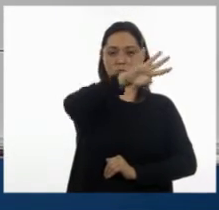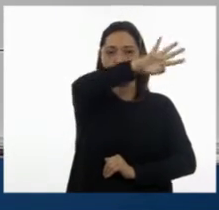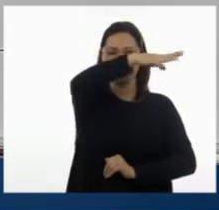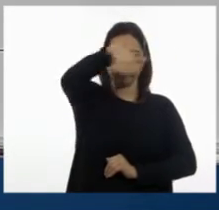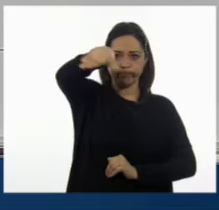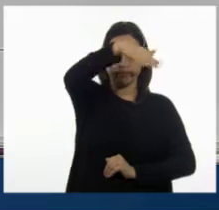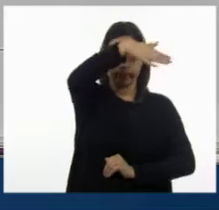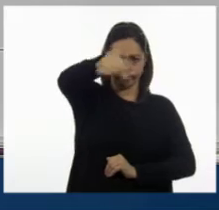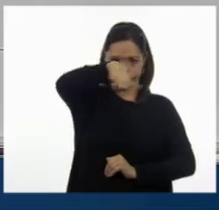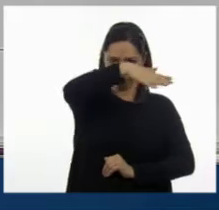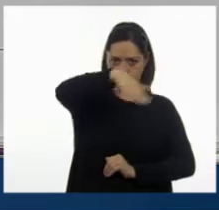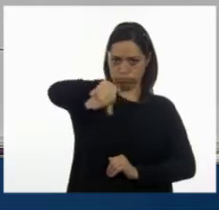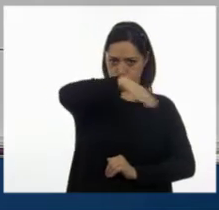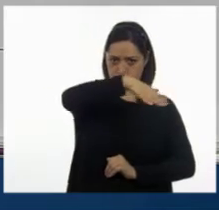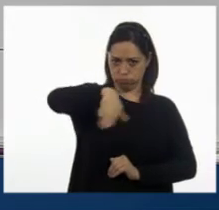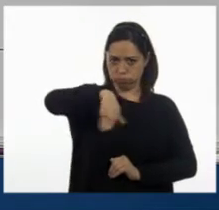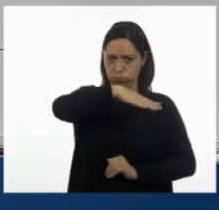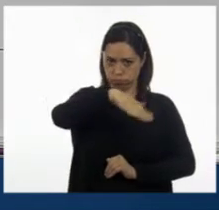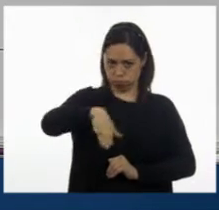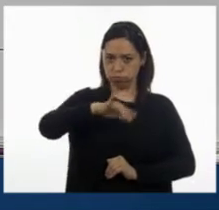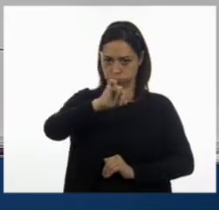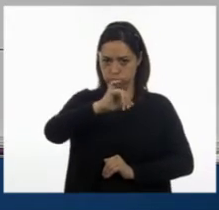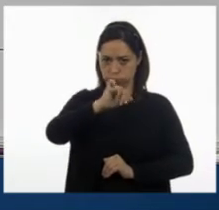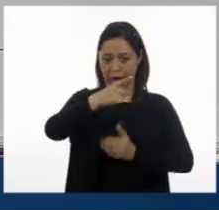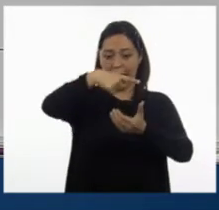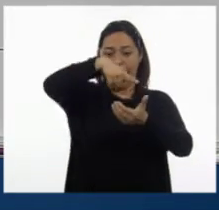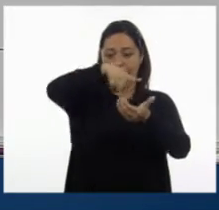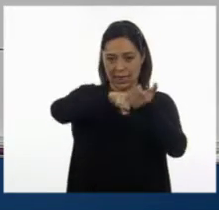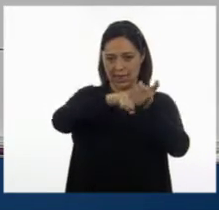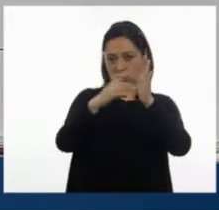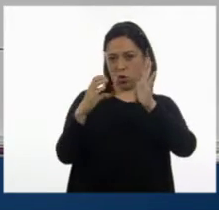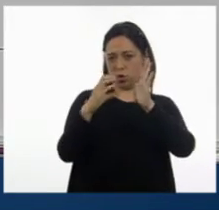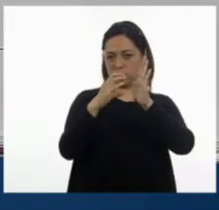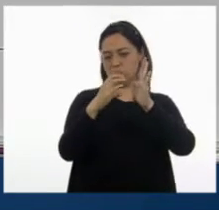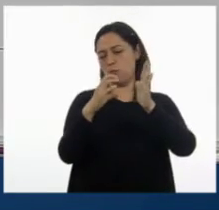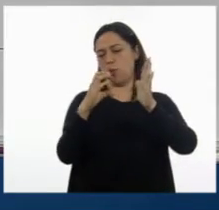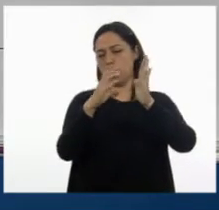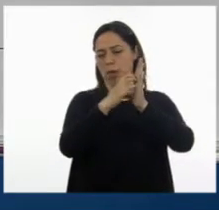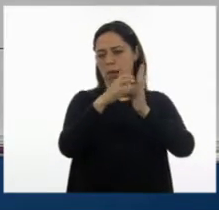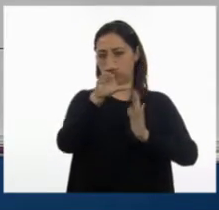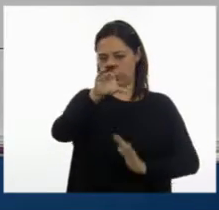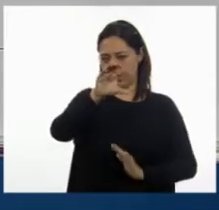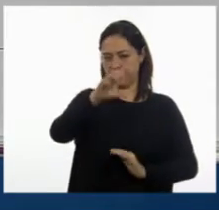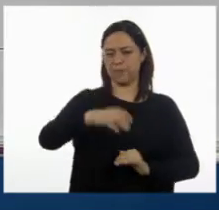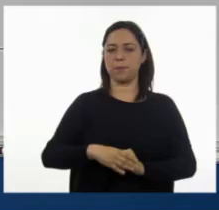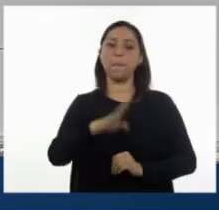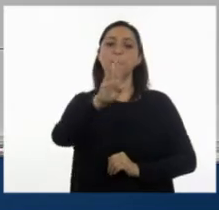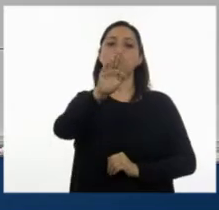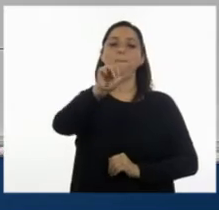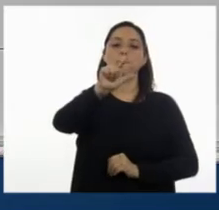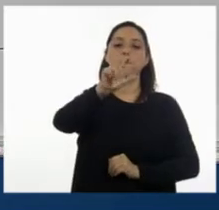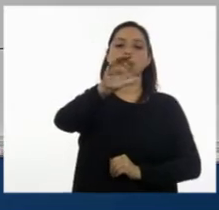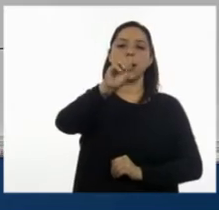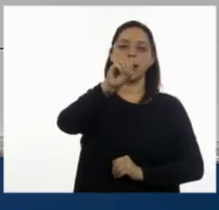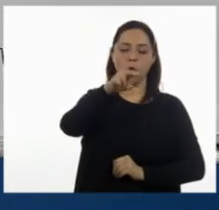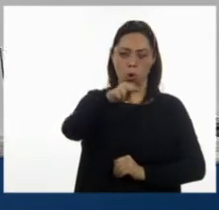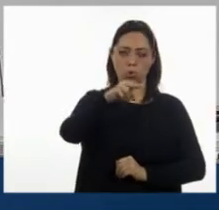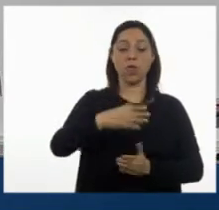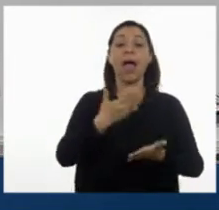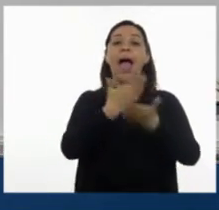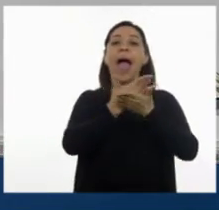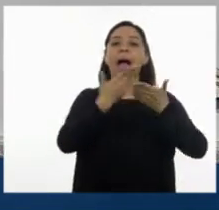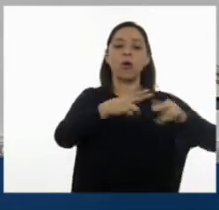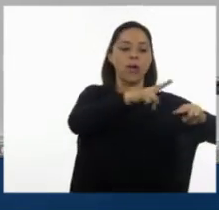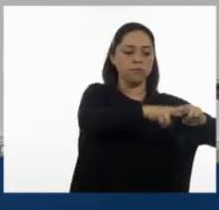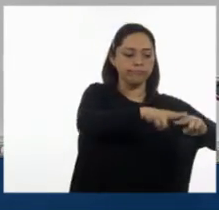que correspondería a esta parte del balcón C, es donde van a estar todos los primos de Daniel. Y ahora contemos el